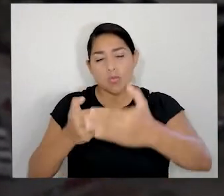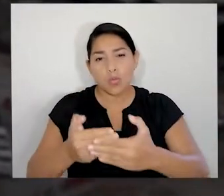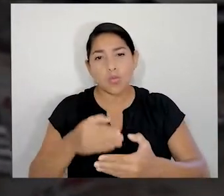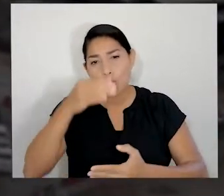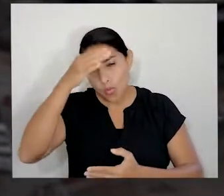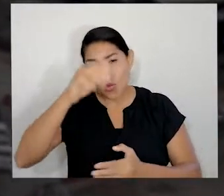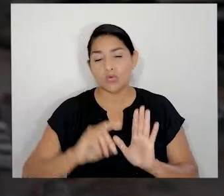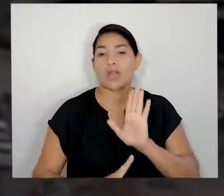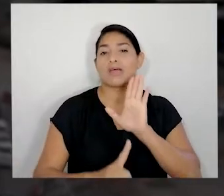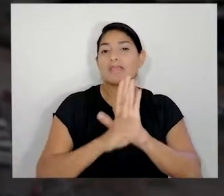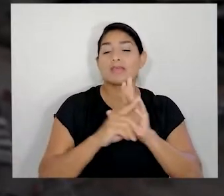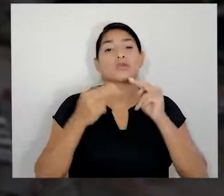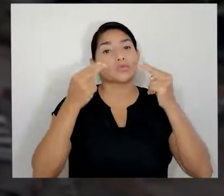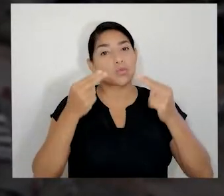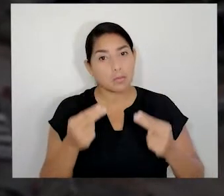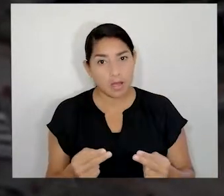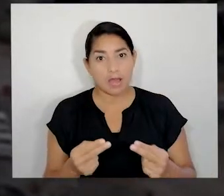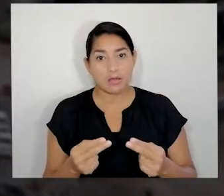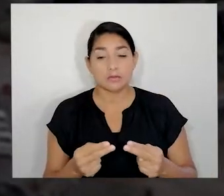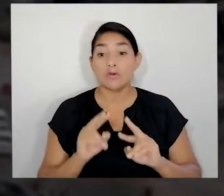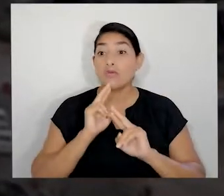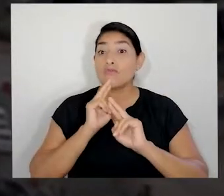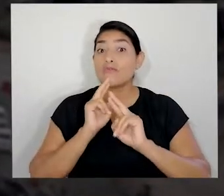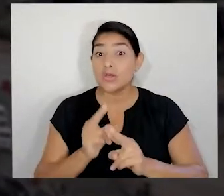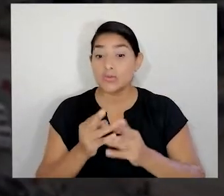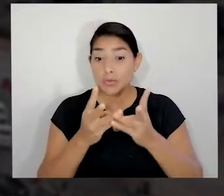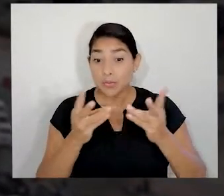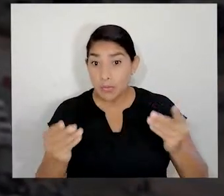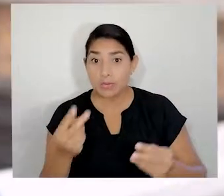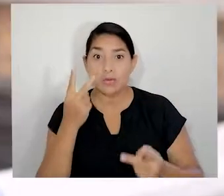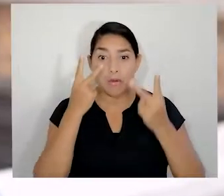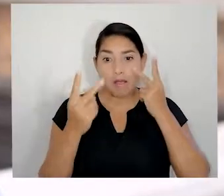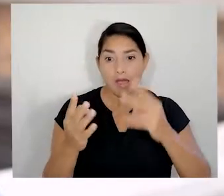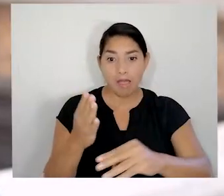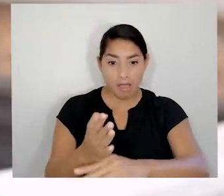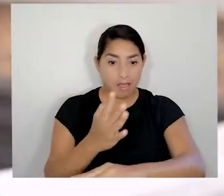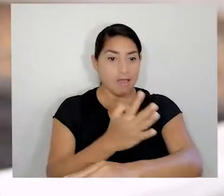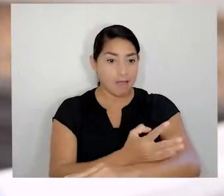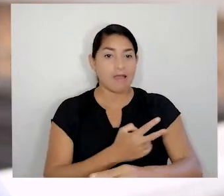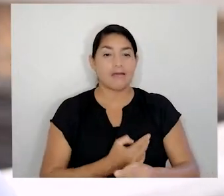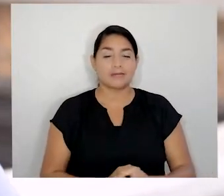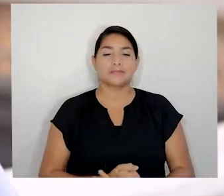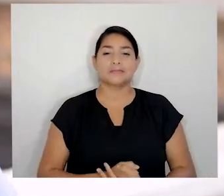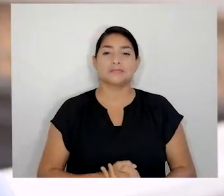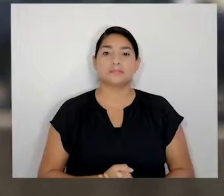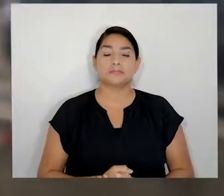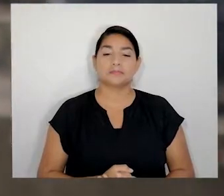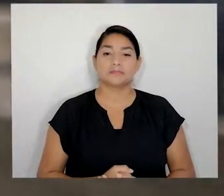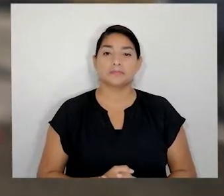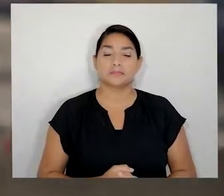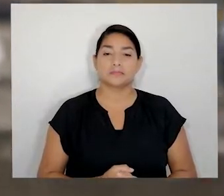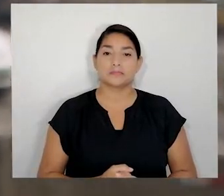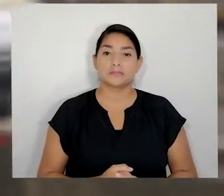para promover e incentivar una cultura de derechos humanos. Y los resultados se comienzan a ver.